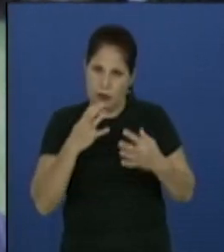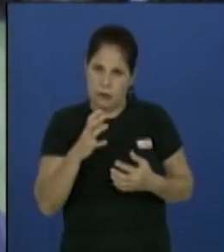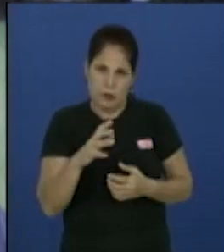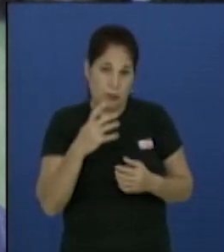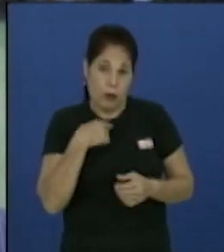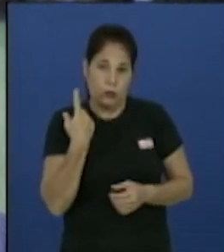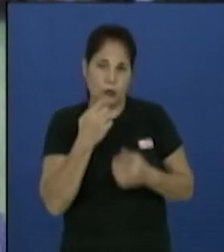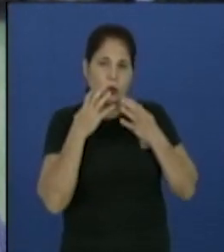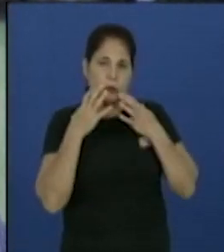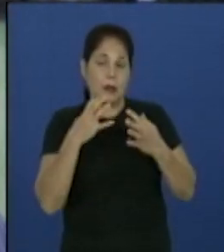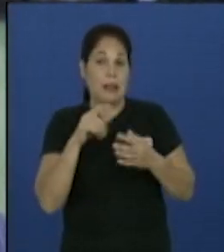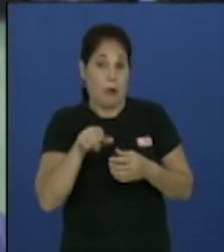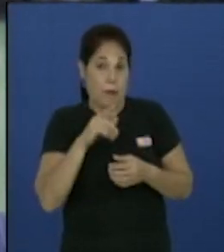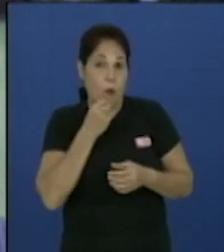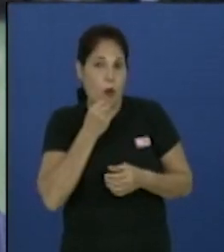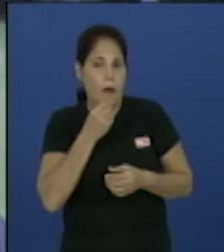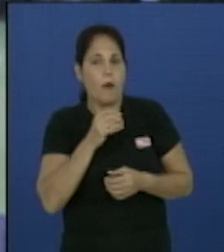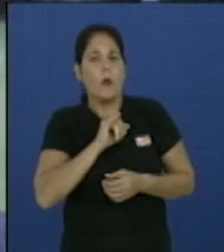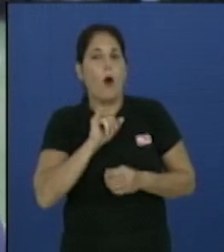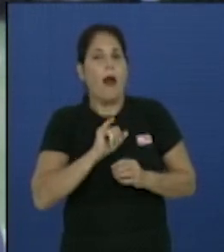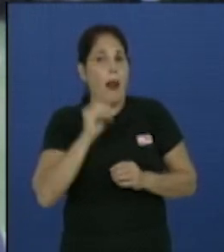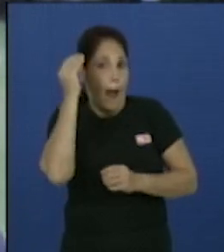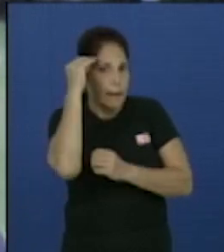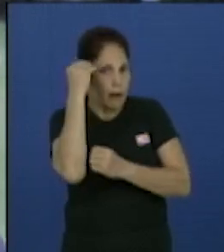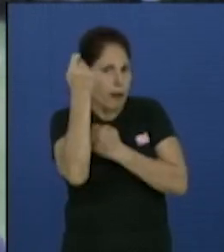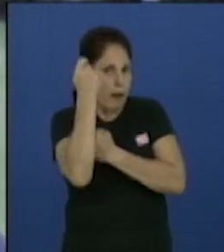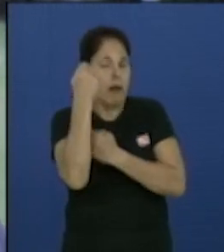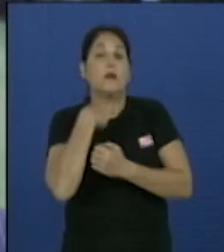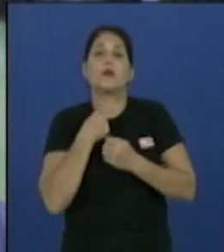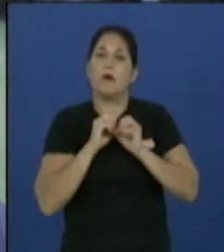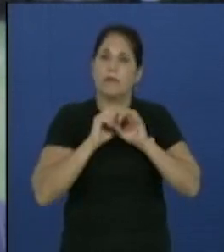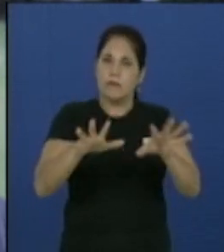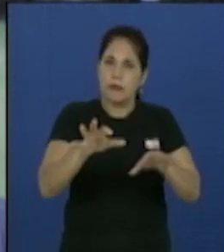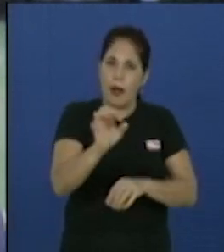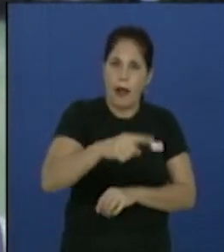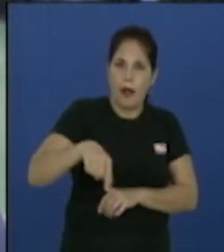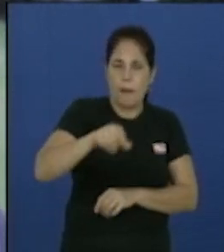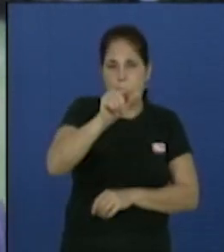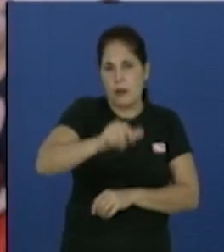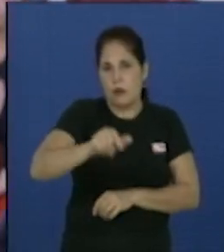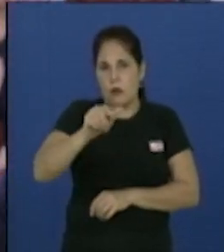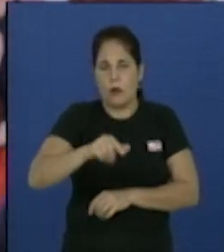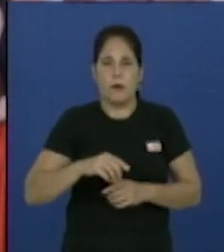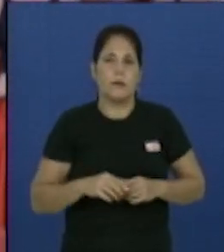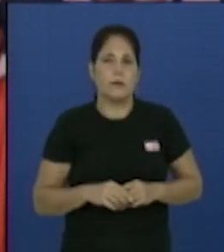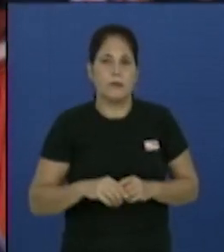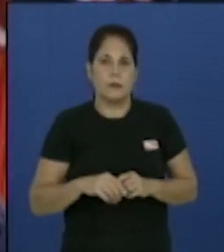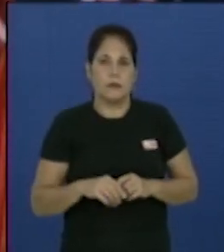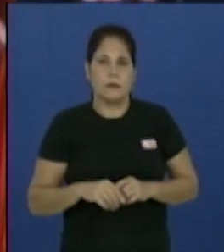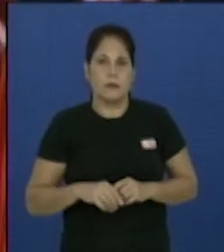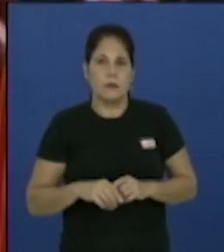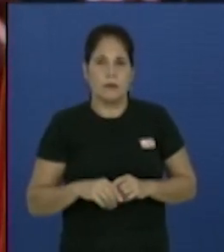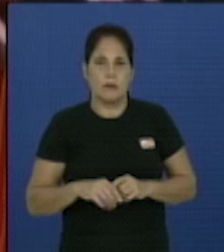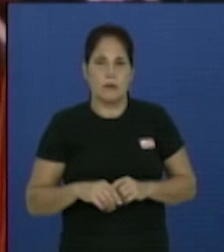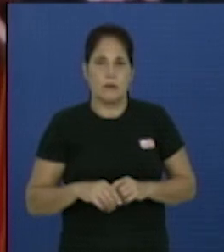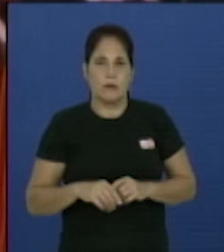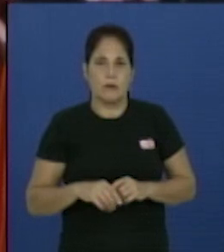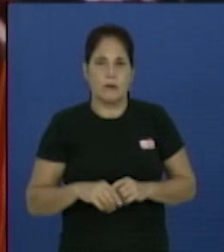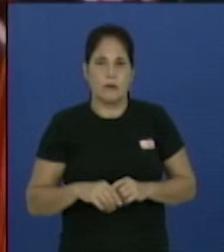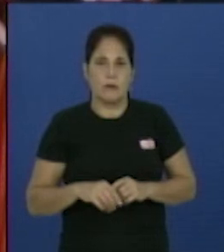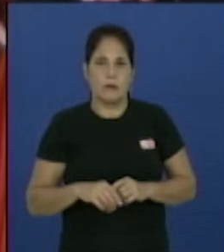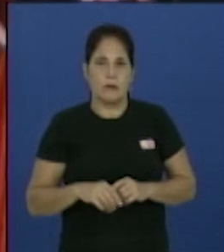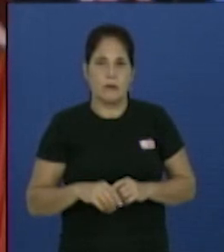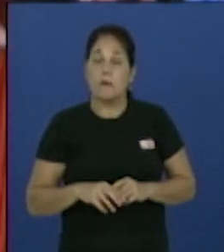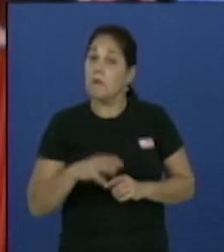nosotros porque así podemos llevar nuestro talento a cualquier sitio. Precisamente